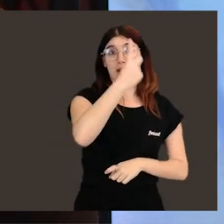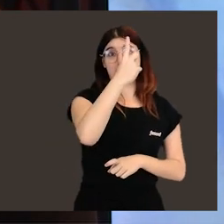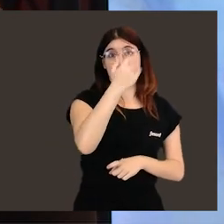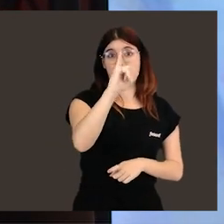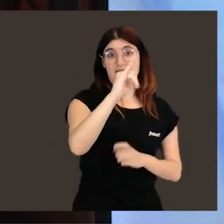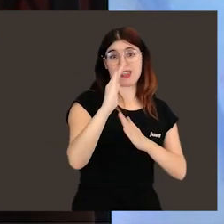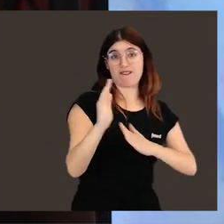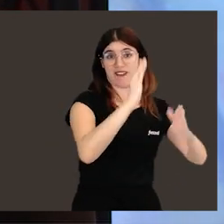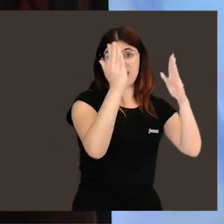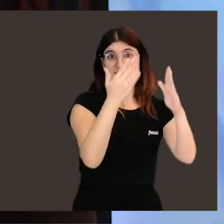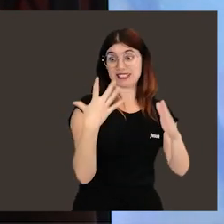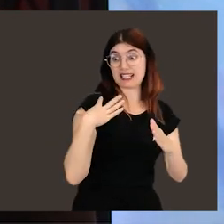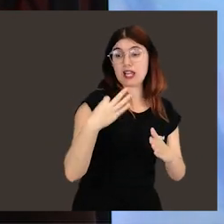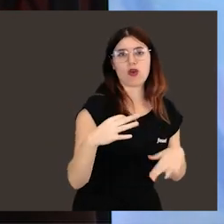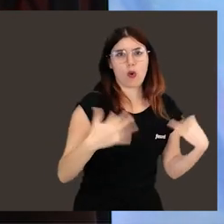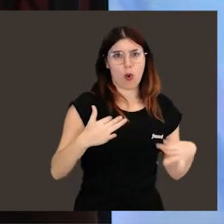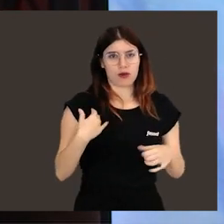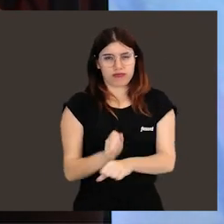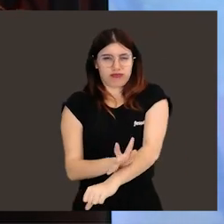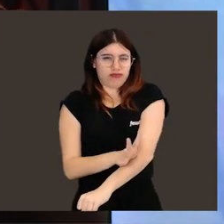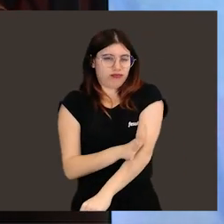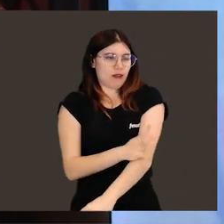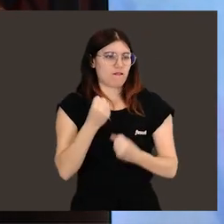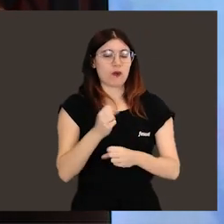recuerdo cuando pasé el primer corte que me gustó mucho